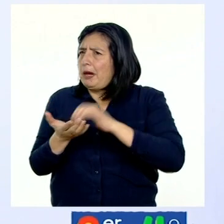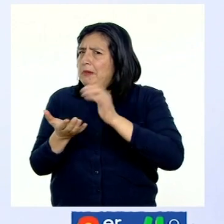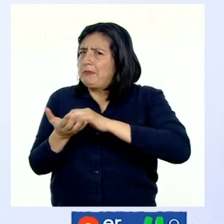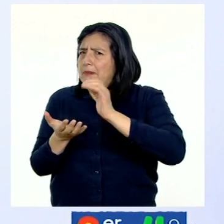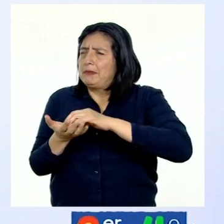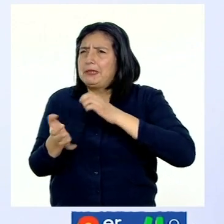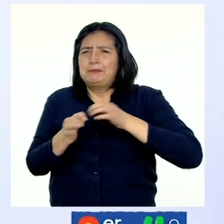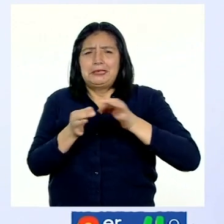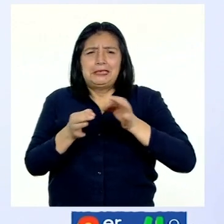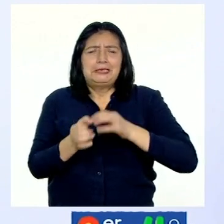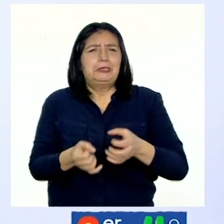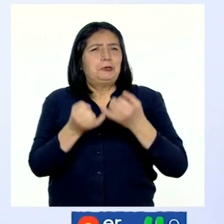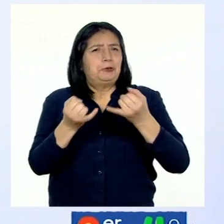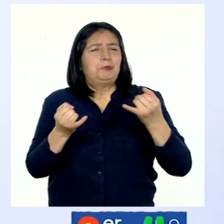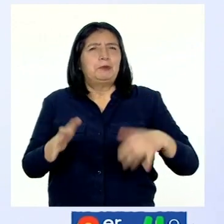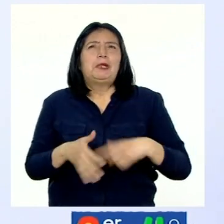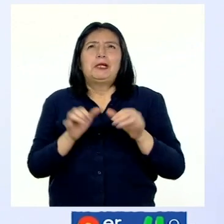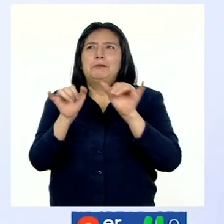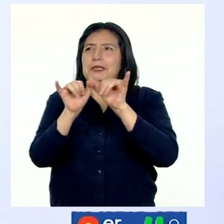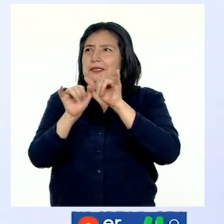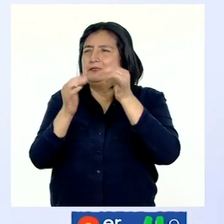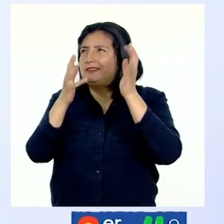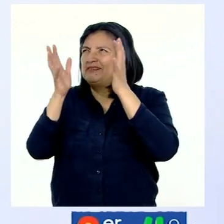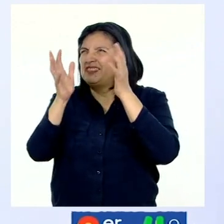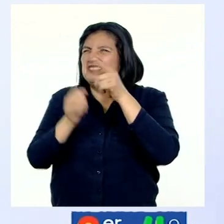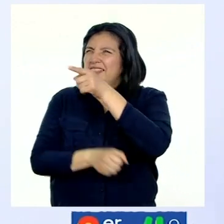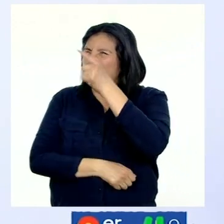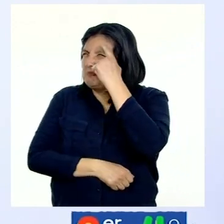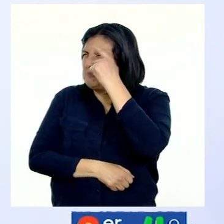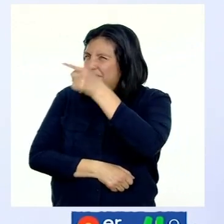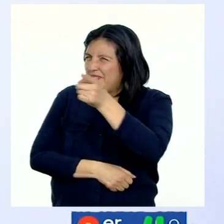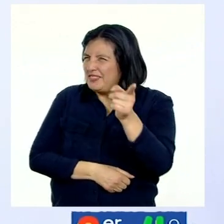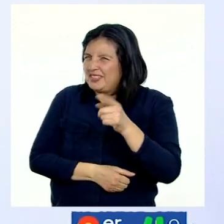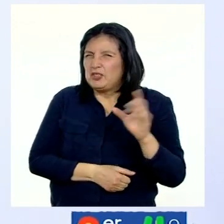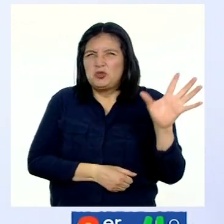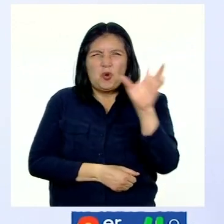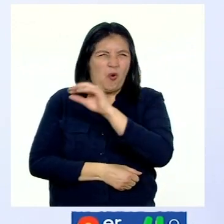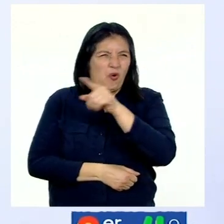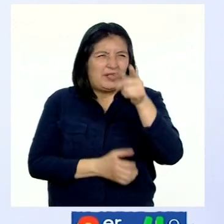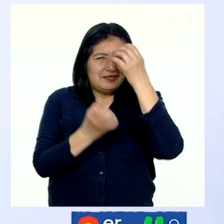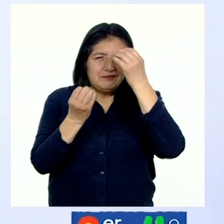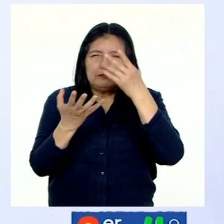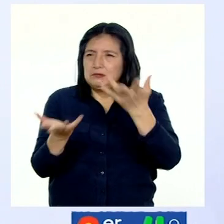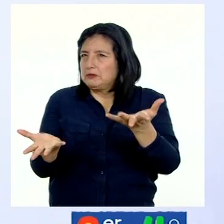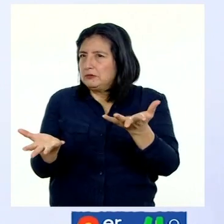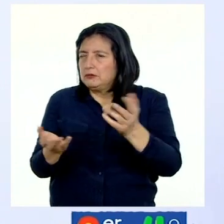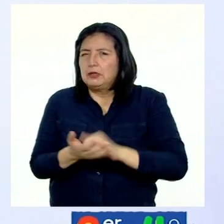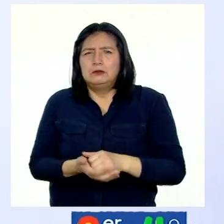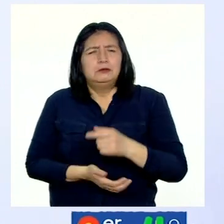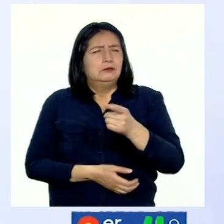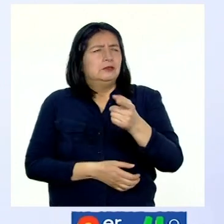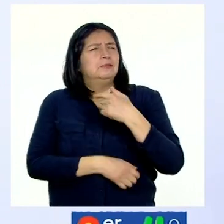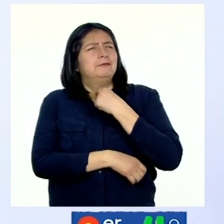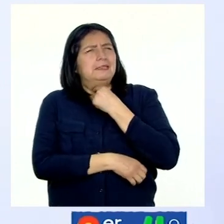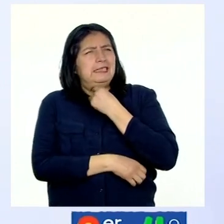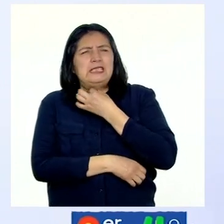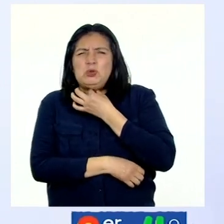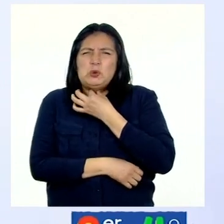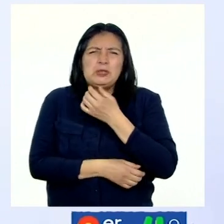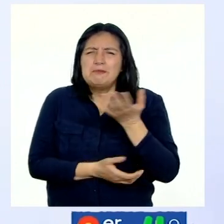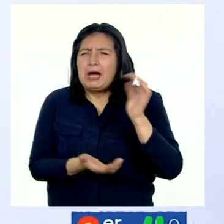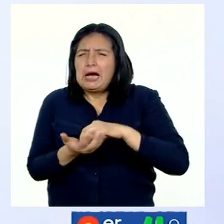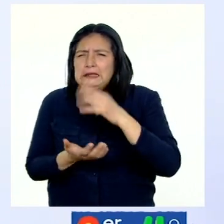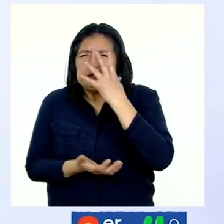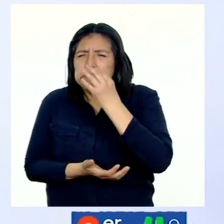detalles sobre los instrumentos de medición. ¿Qué les pareció a ustedes toda esta información? ¿Qué les llamó más la